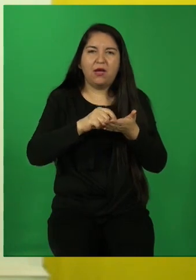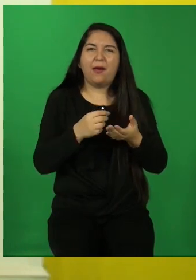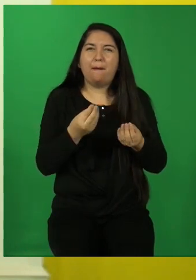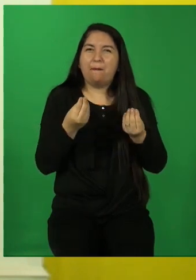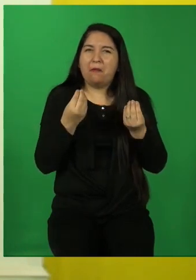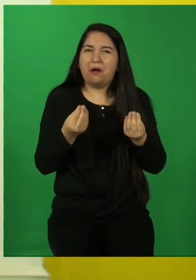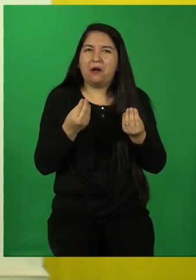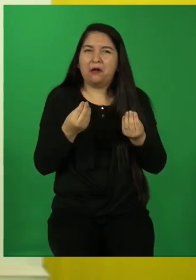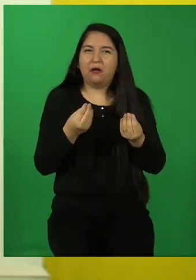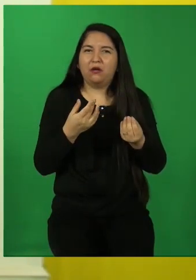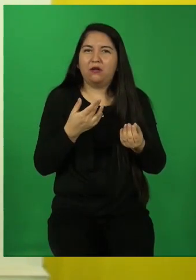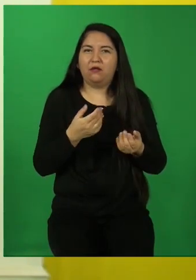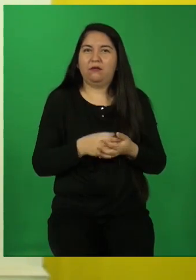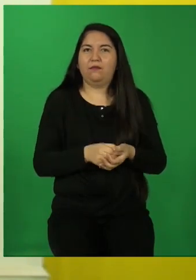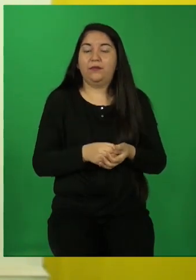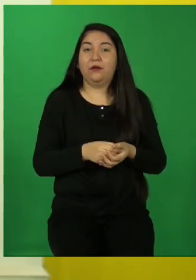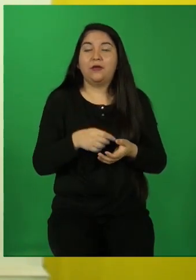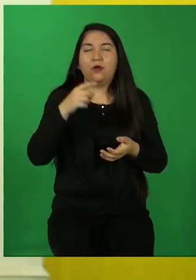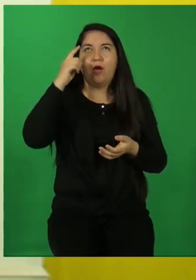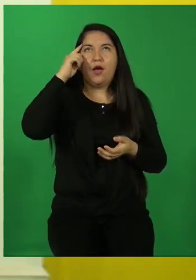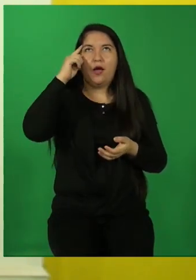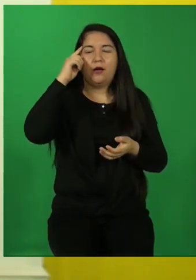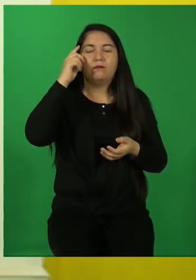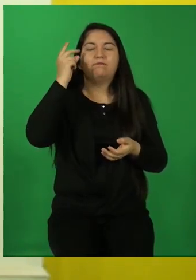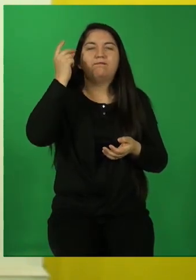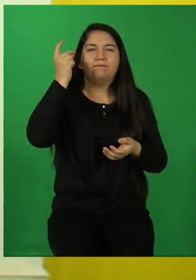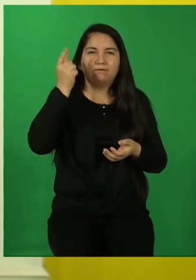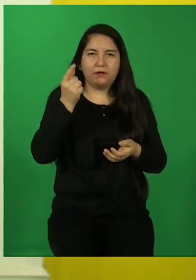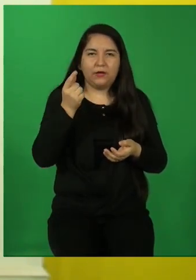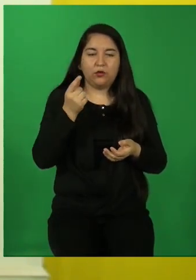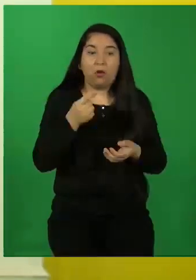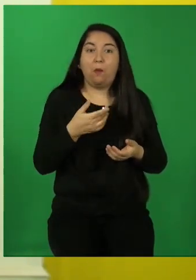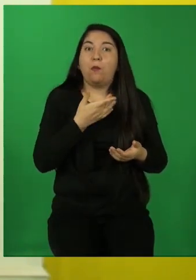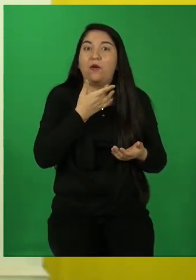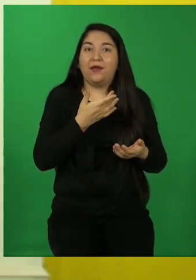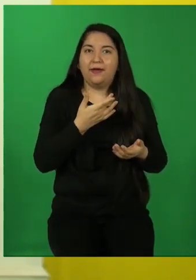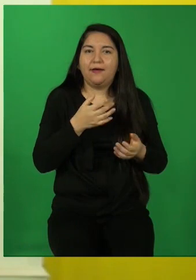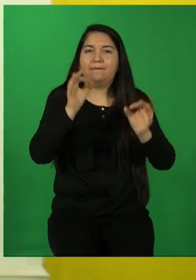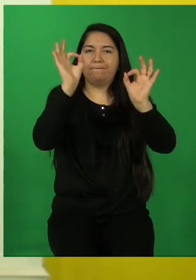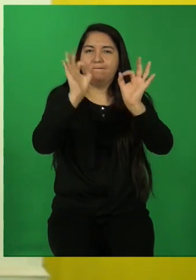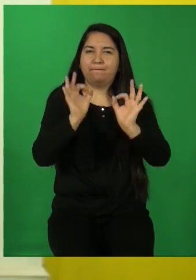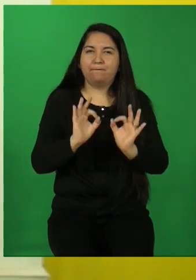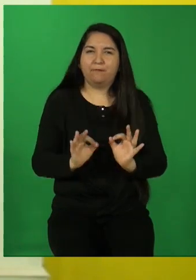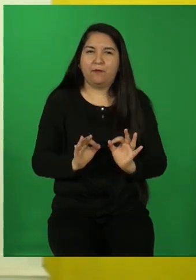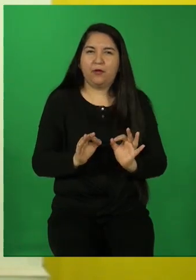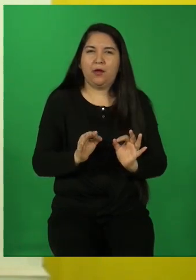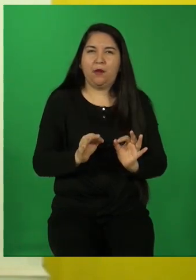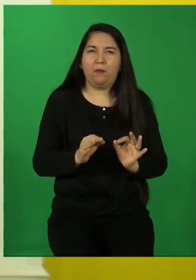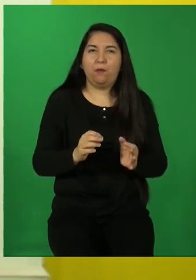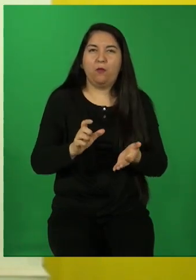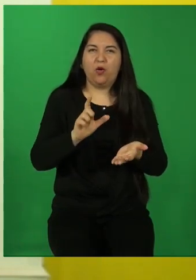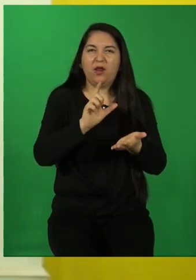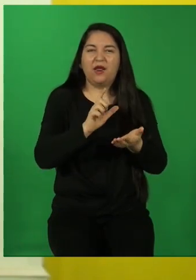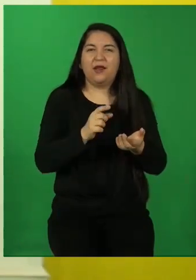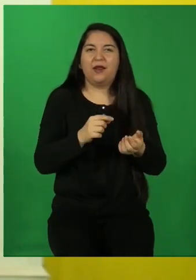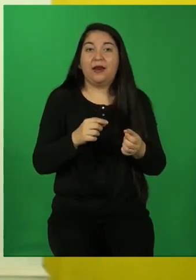Entonces, yo puedo situarlo a él y decir, por esto, porque este era el momento que él vivía. Este es el conflicto que